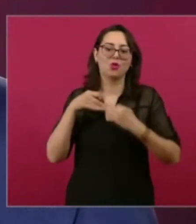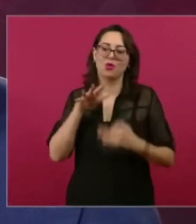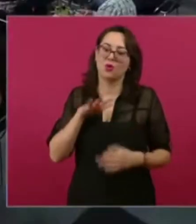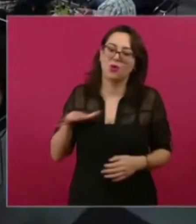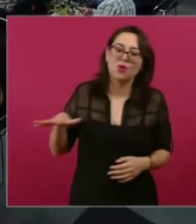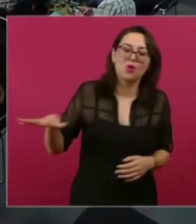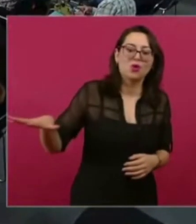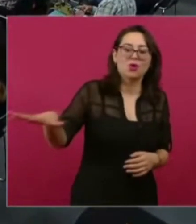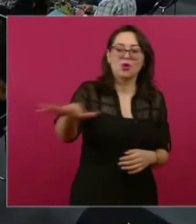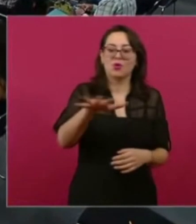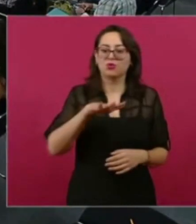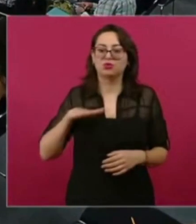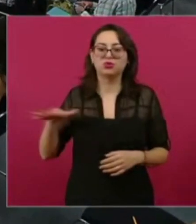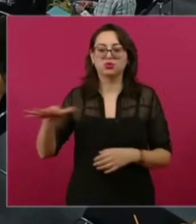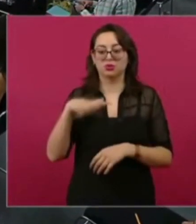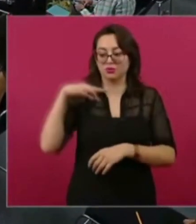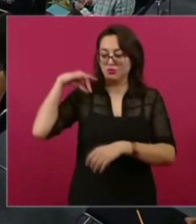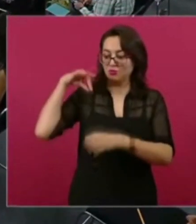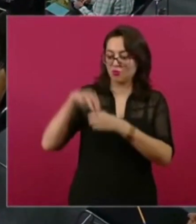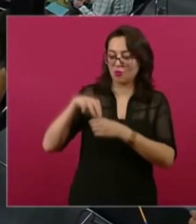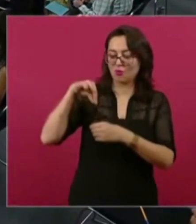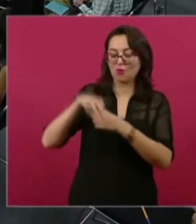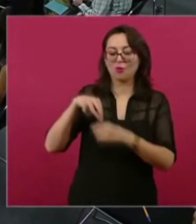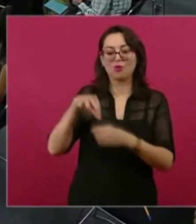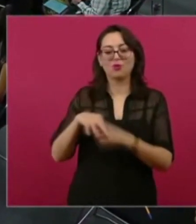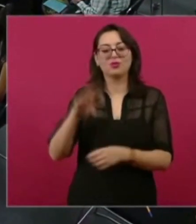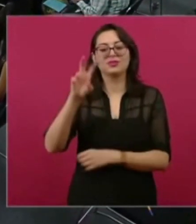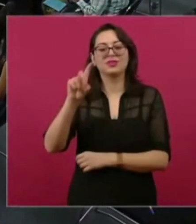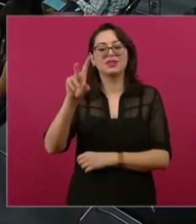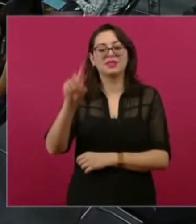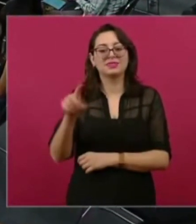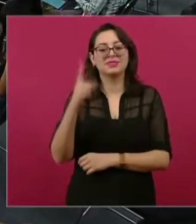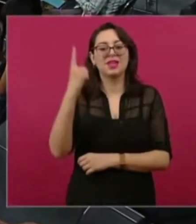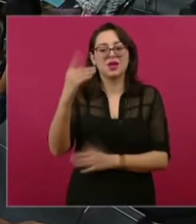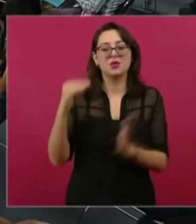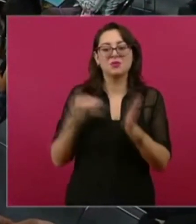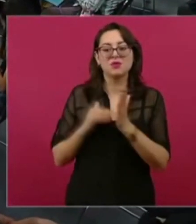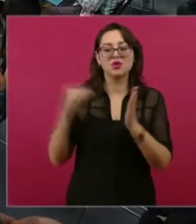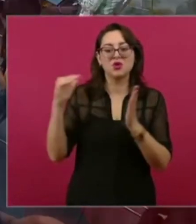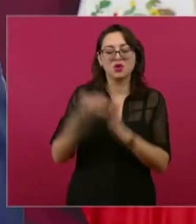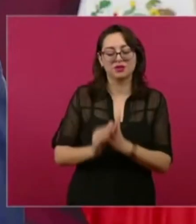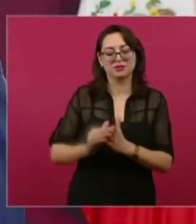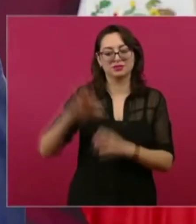Sólo en votación fueron 31 millones de votos,